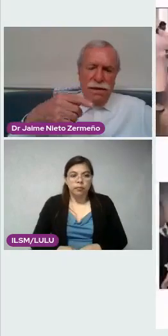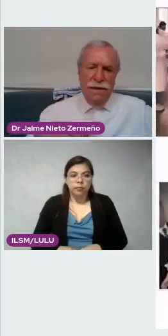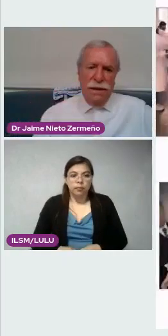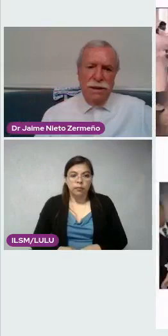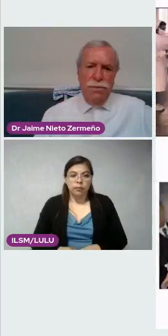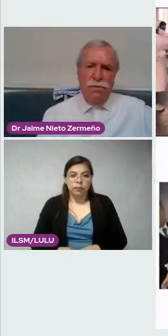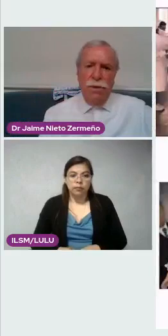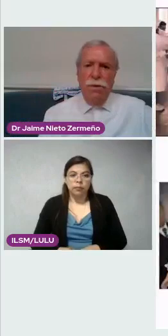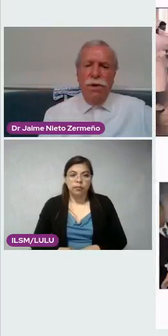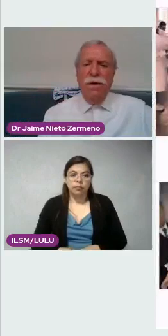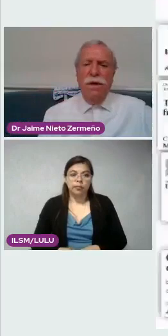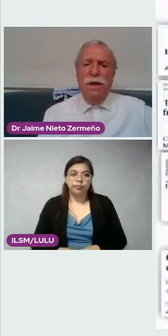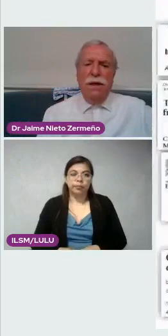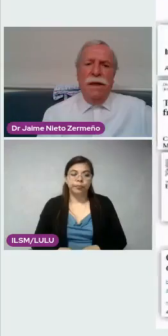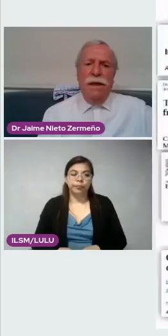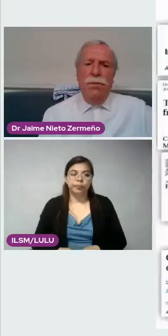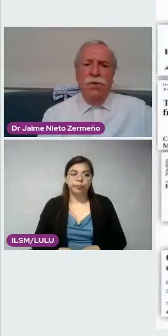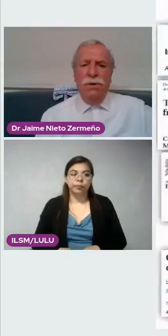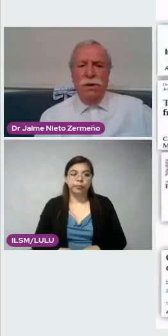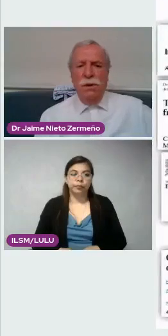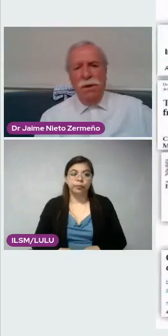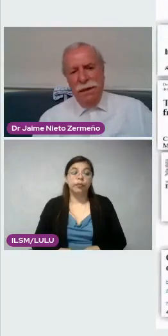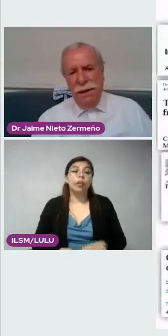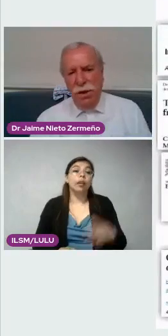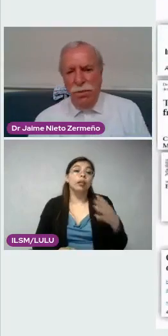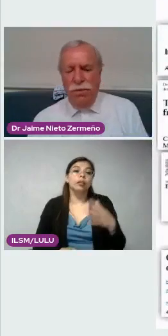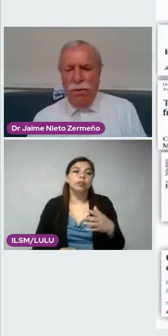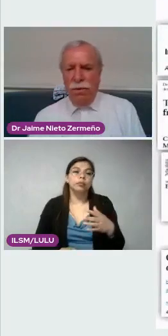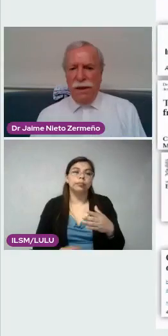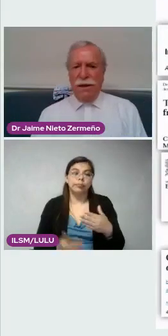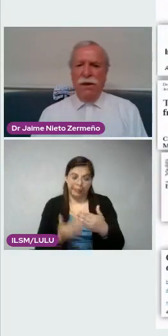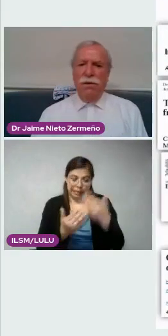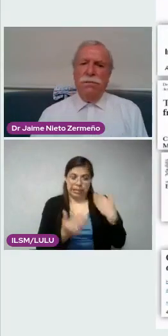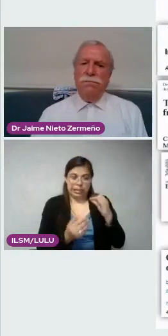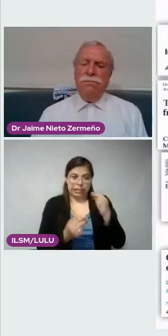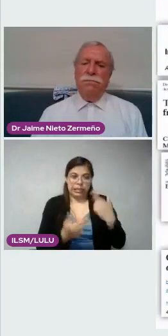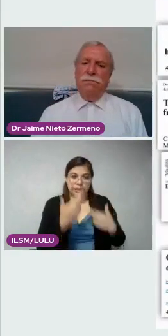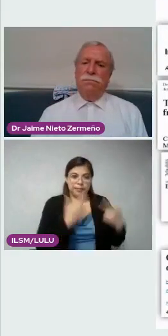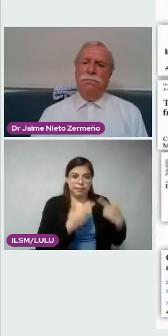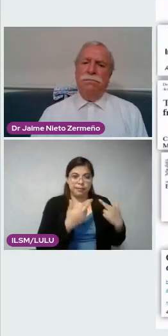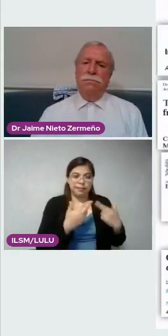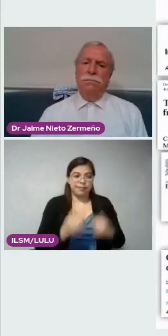La siguiente, por favor. Tenemos, no, la anterior, por favor, la anterior.